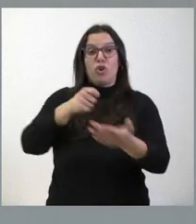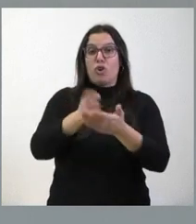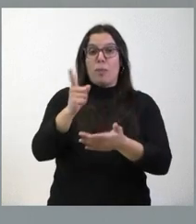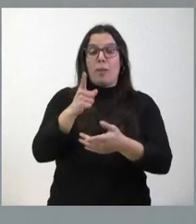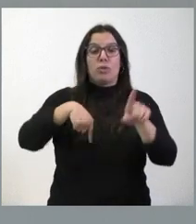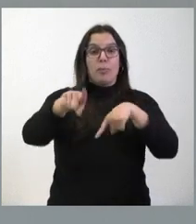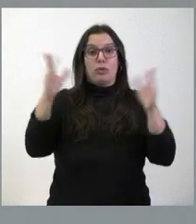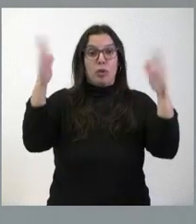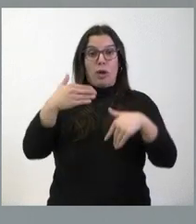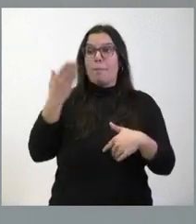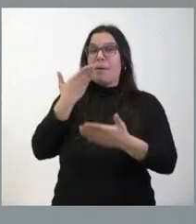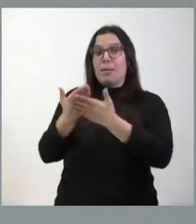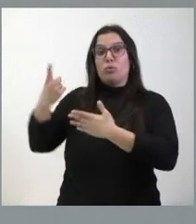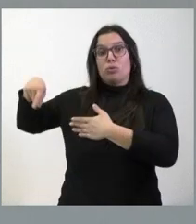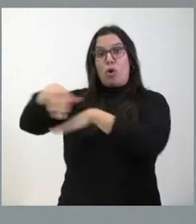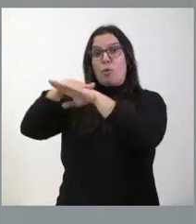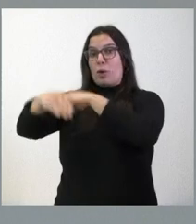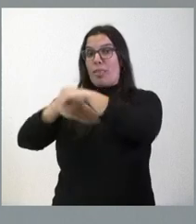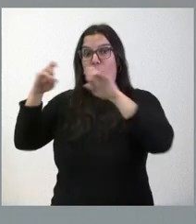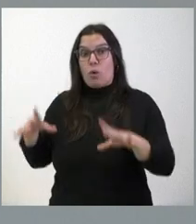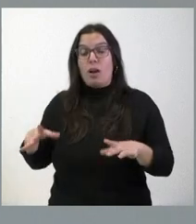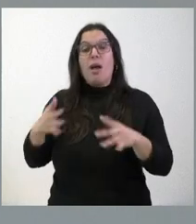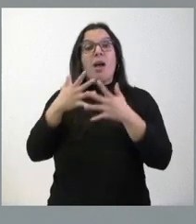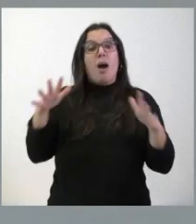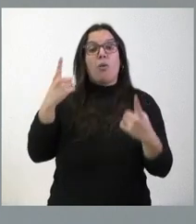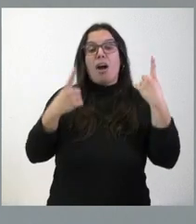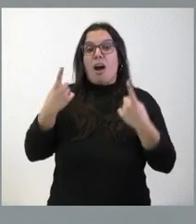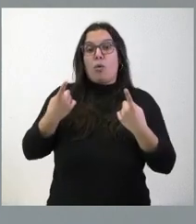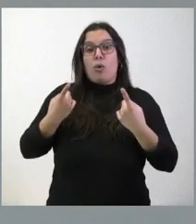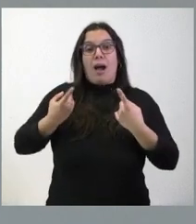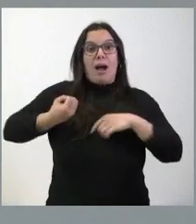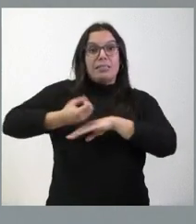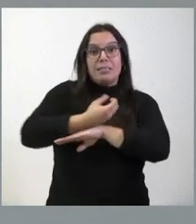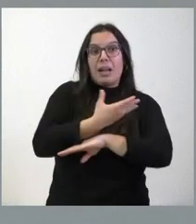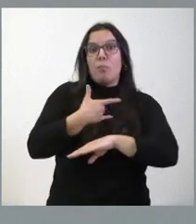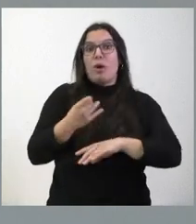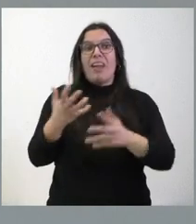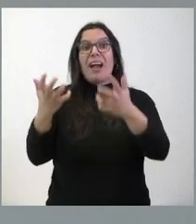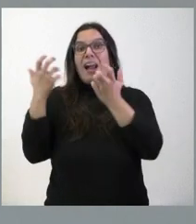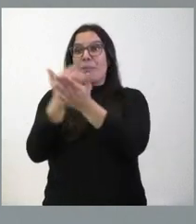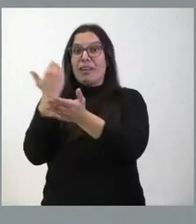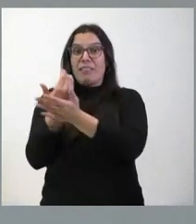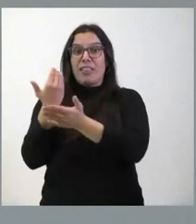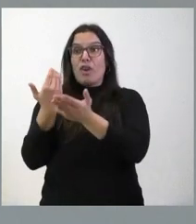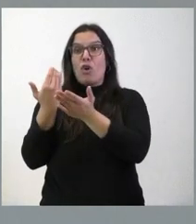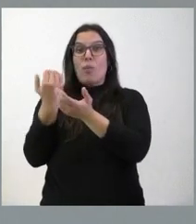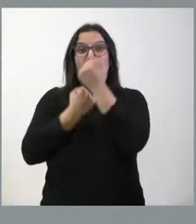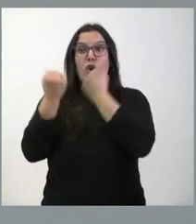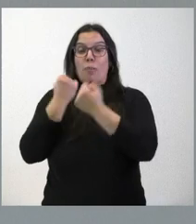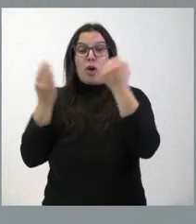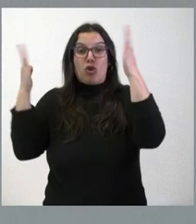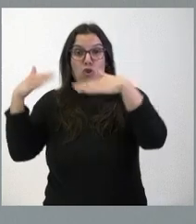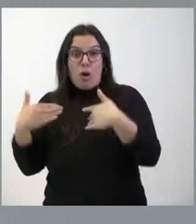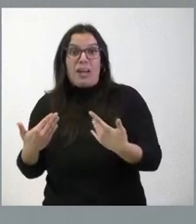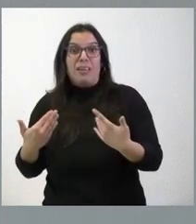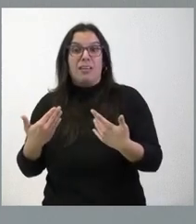al Gobierno que haga lo mismo y, por tanto, que aunque haya líneas que puedan no ser rentables o económicamente viables desde el punto de